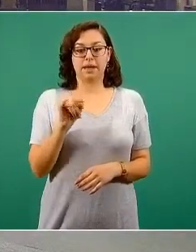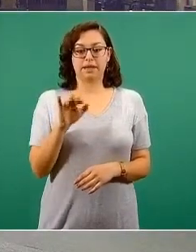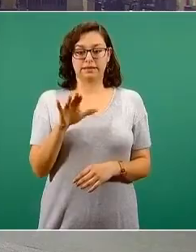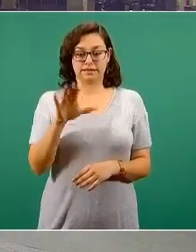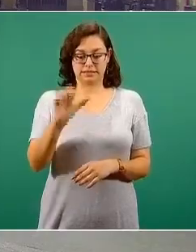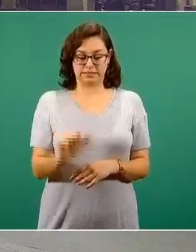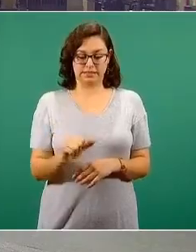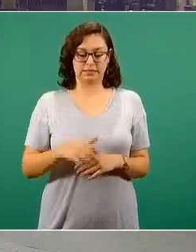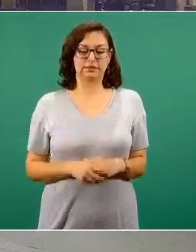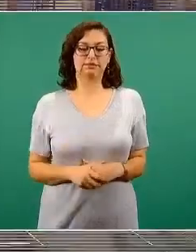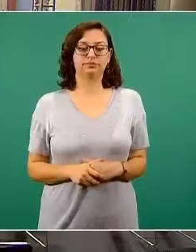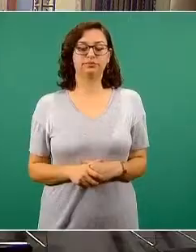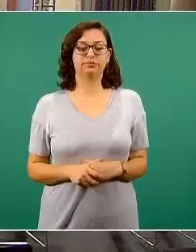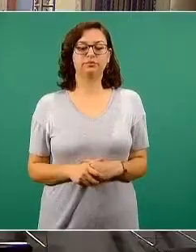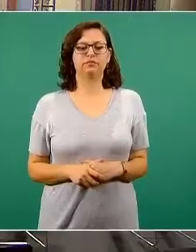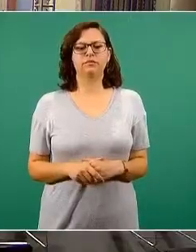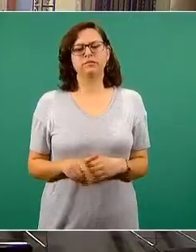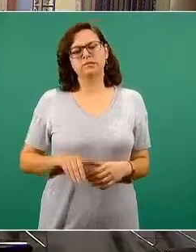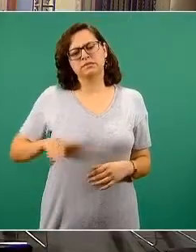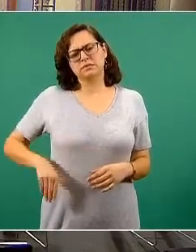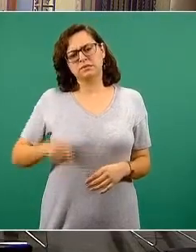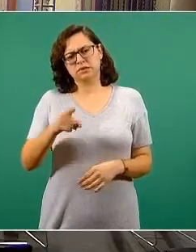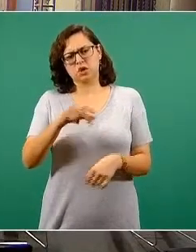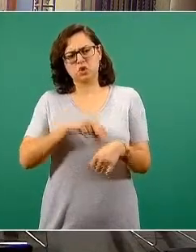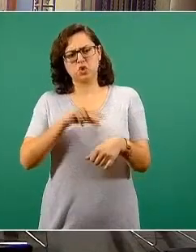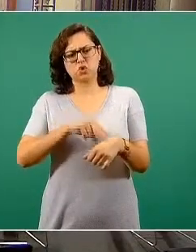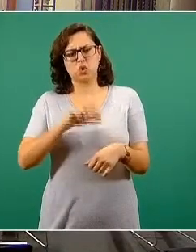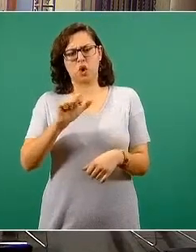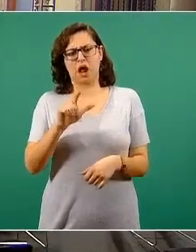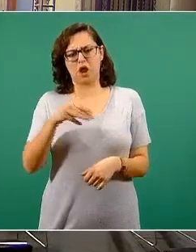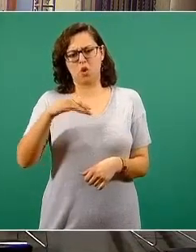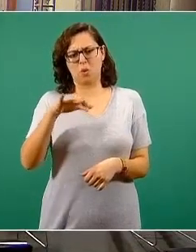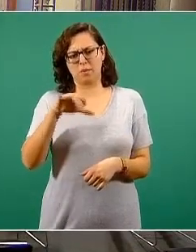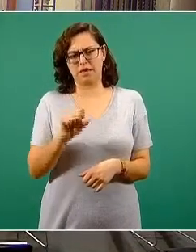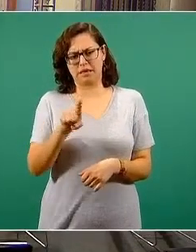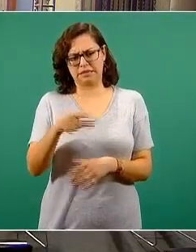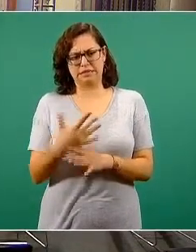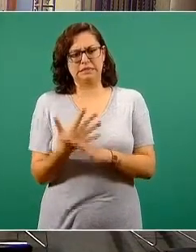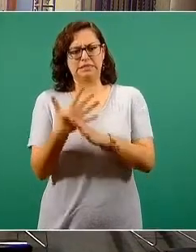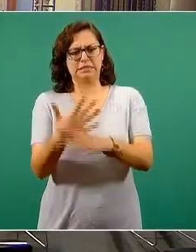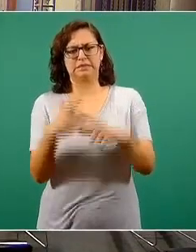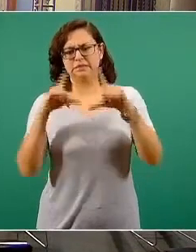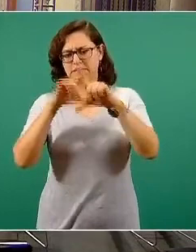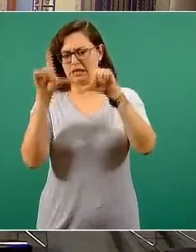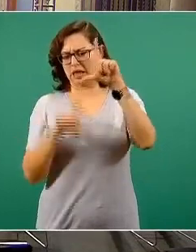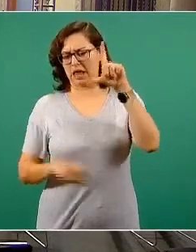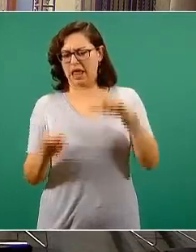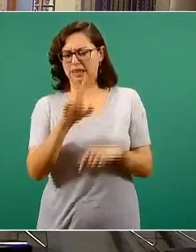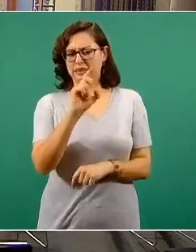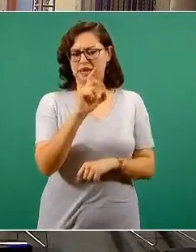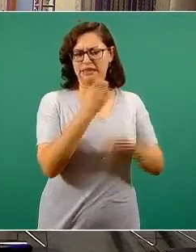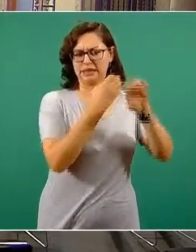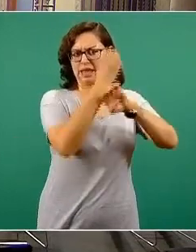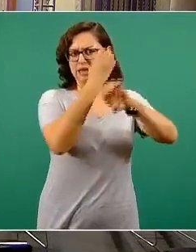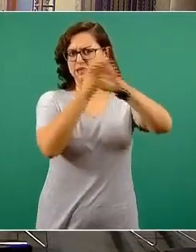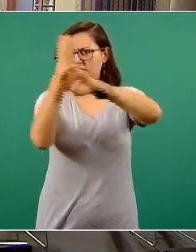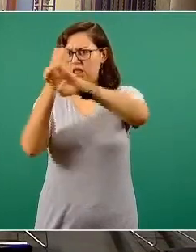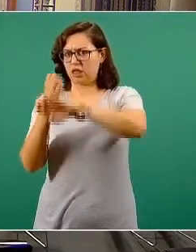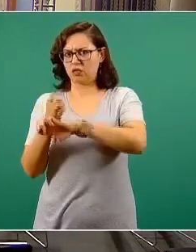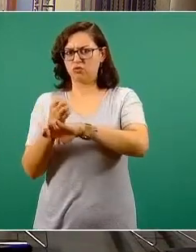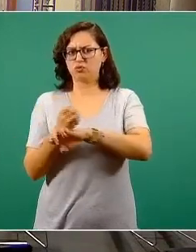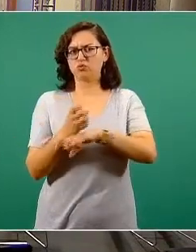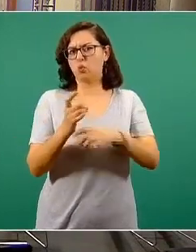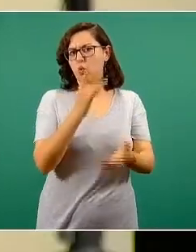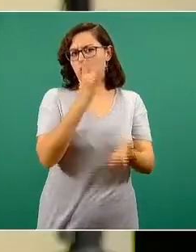Con la información que nos dio hoy el doctor Alomía, donde ya 30 entidades, a excepción de Colima y de Quintana Roo, están presentando